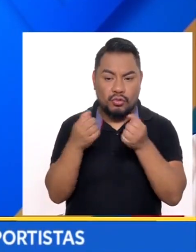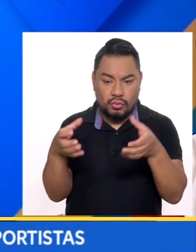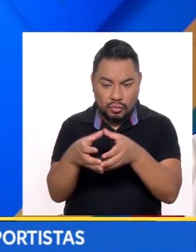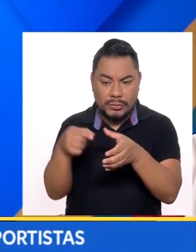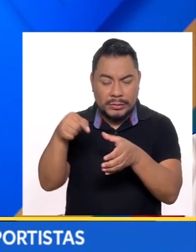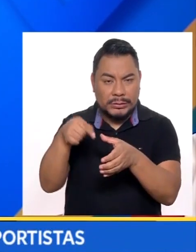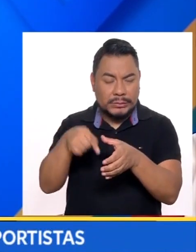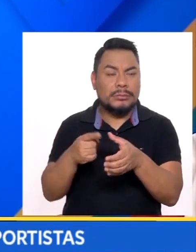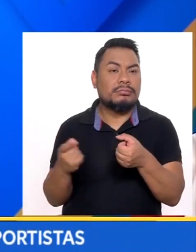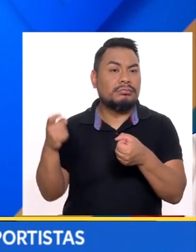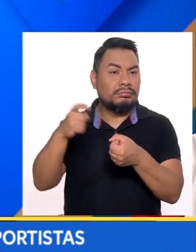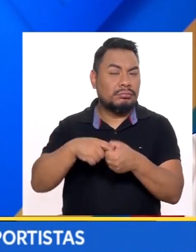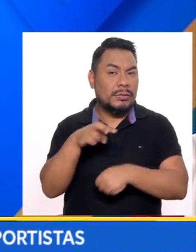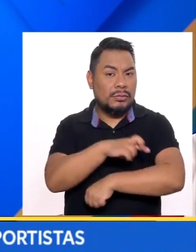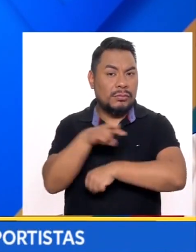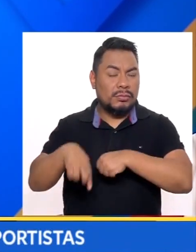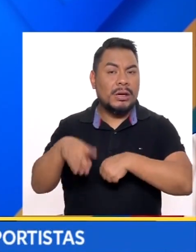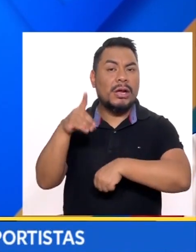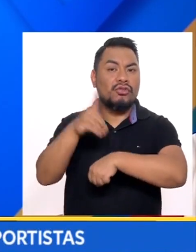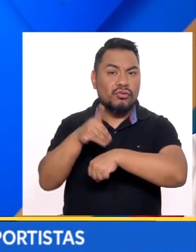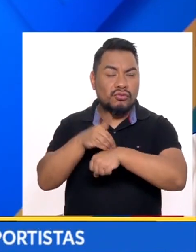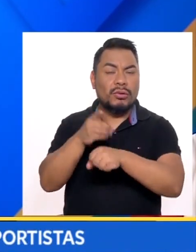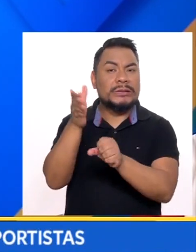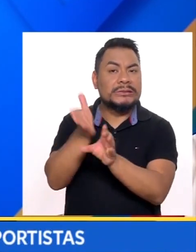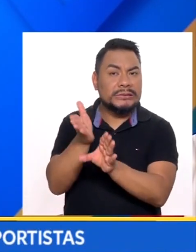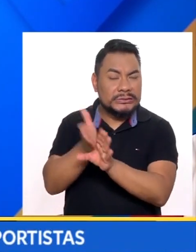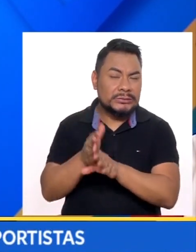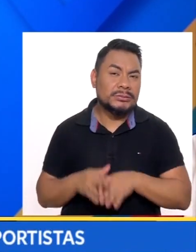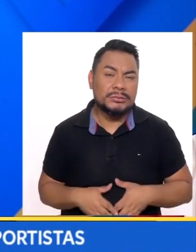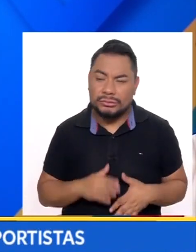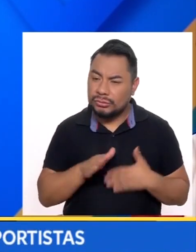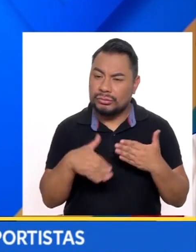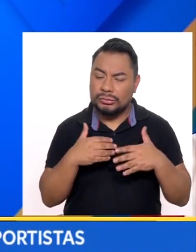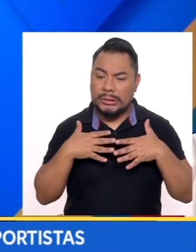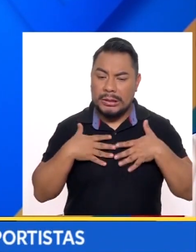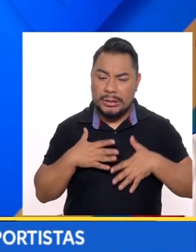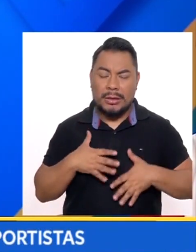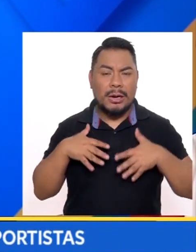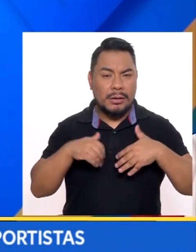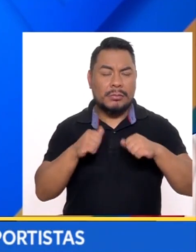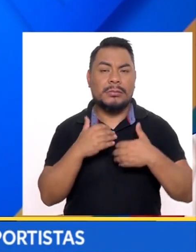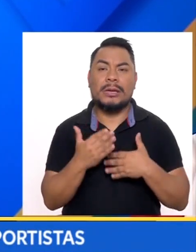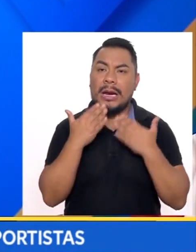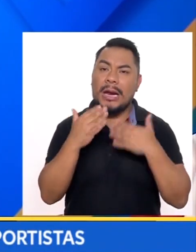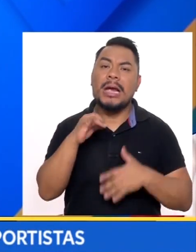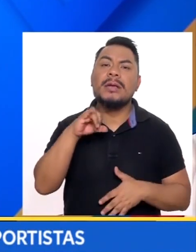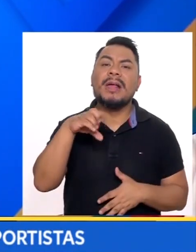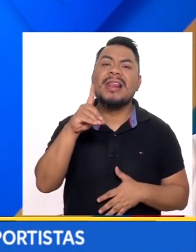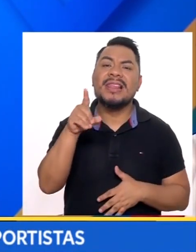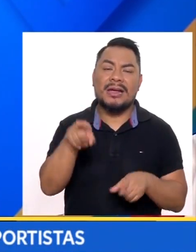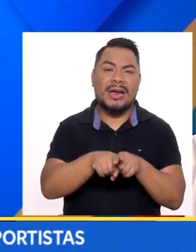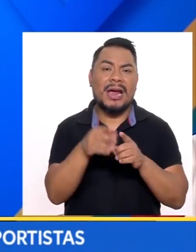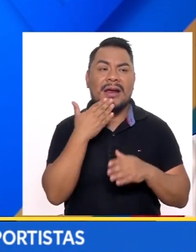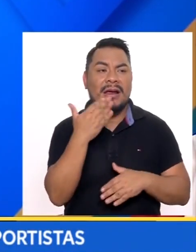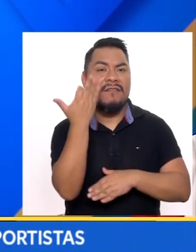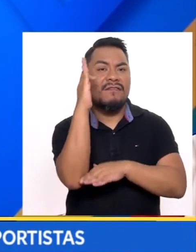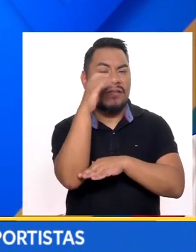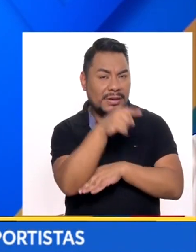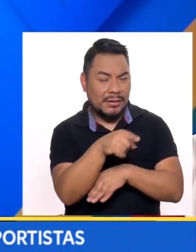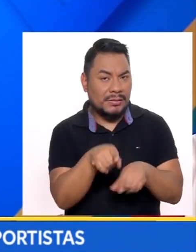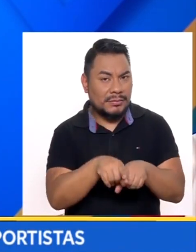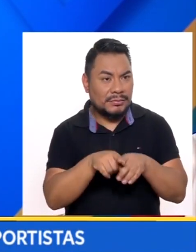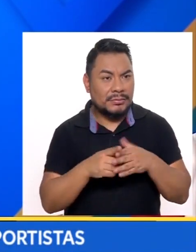Tenemos un trabajo integral Con doctores Psicólogos Nutricionistas Eso gracias al IPD La gestión de la federación